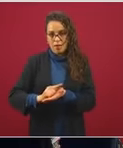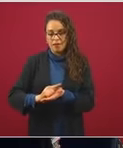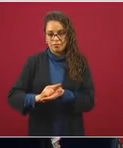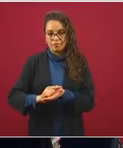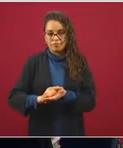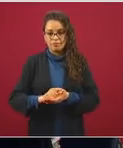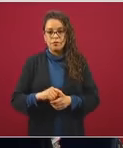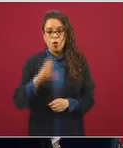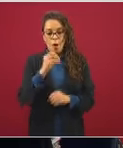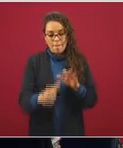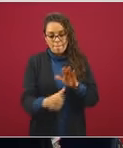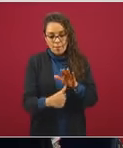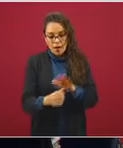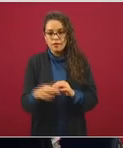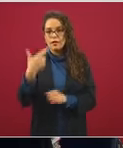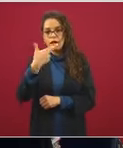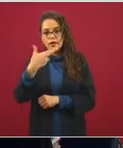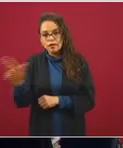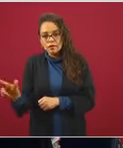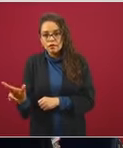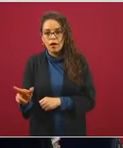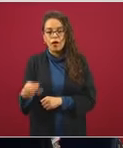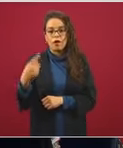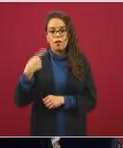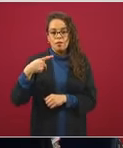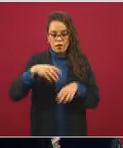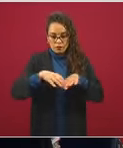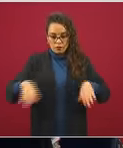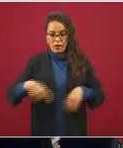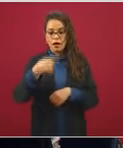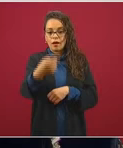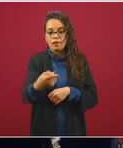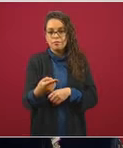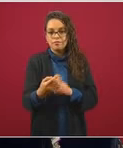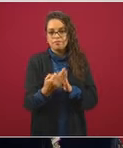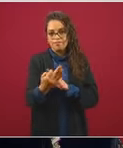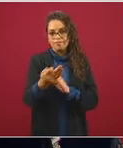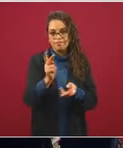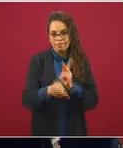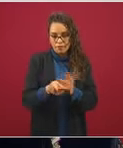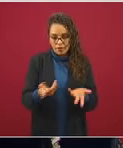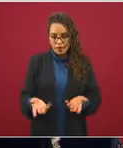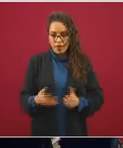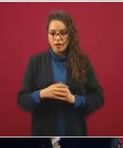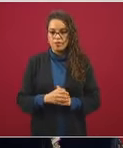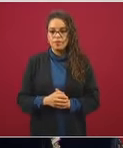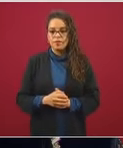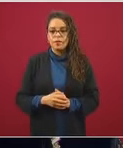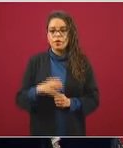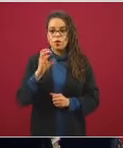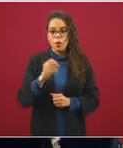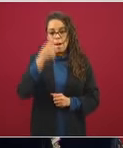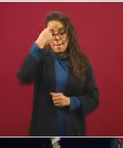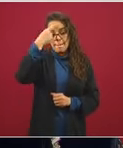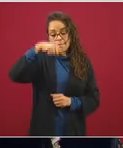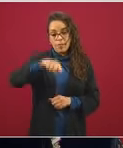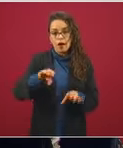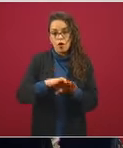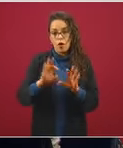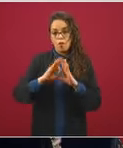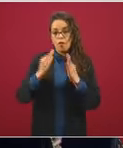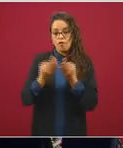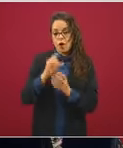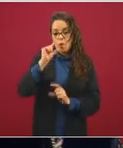o las mesas en los restaurantes, las medidas de prevención, medidas para incorporar al personal poco a poco una vez que se